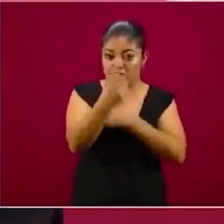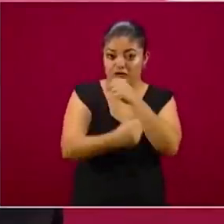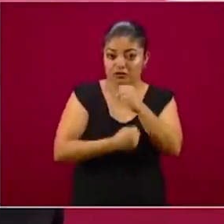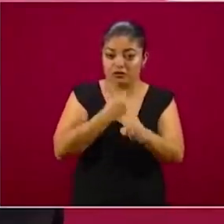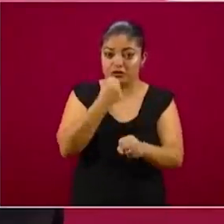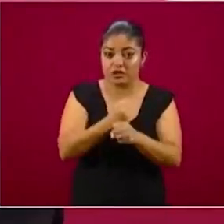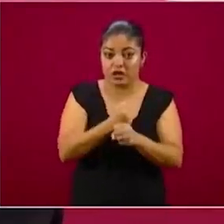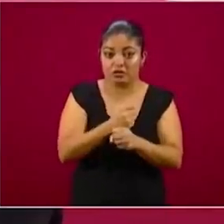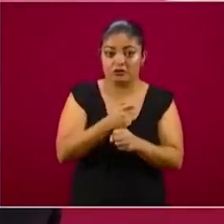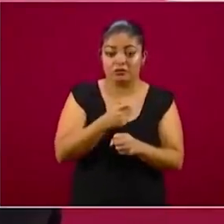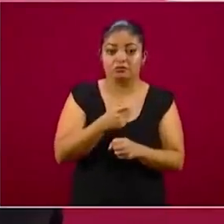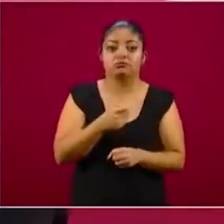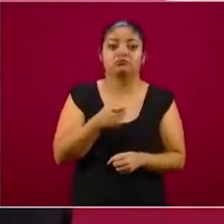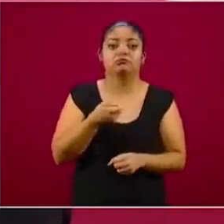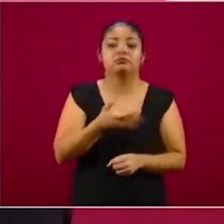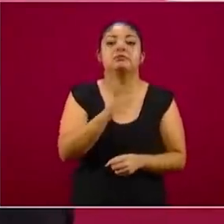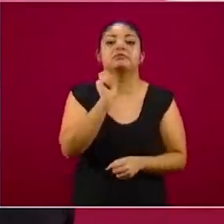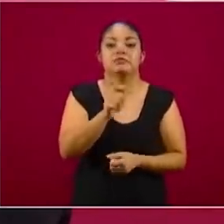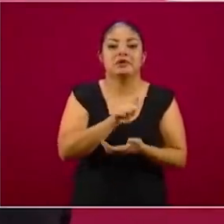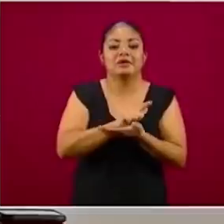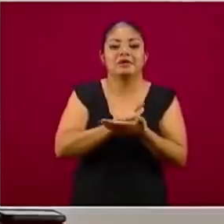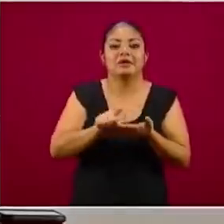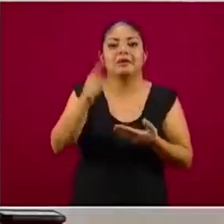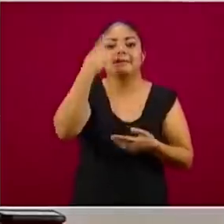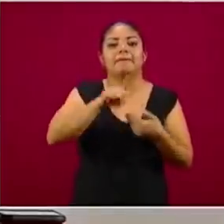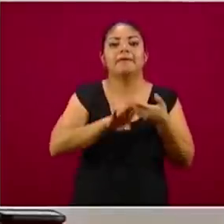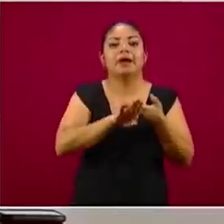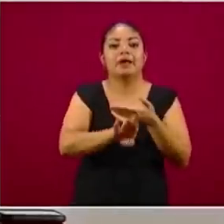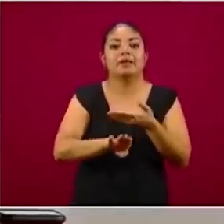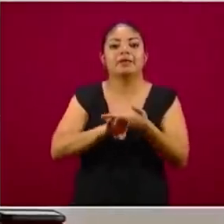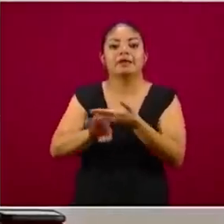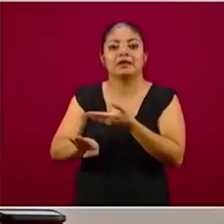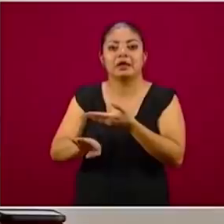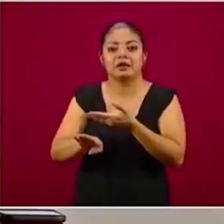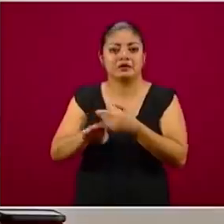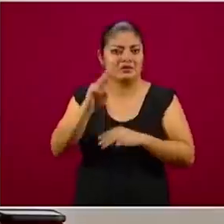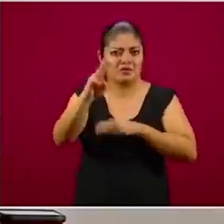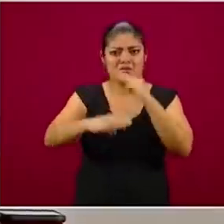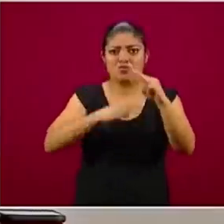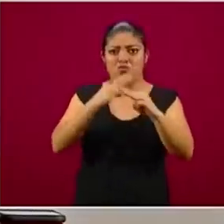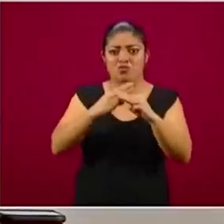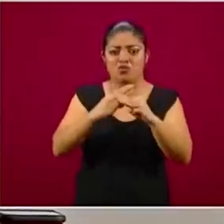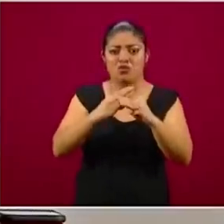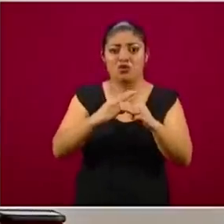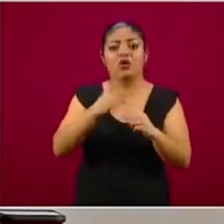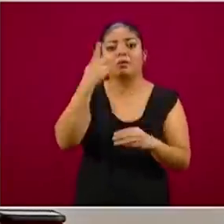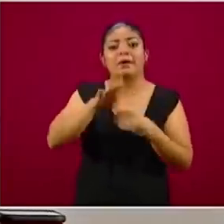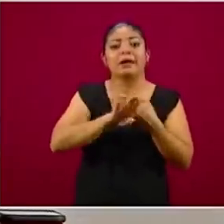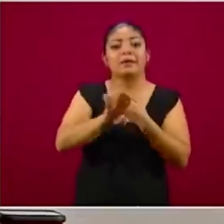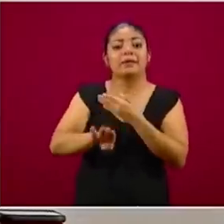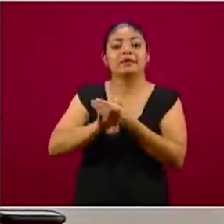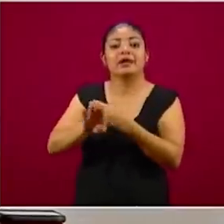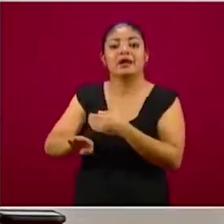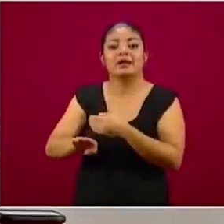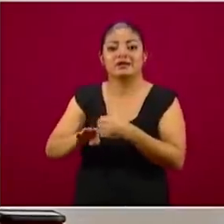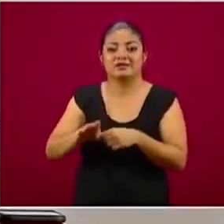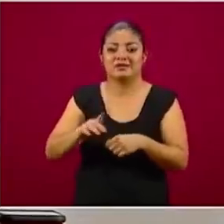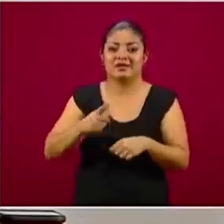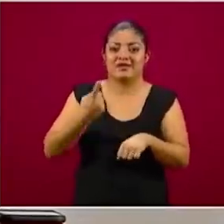se conoce como una medida preventiva universal para la prevención de enfermedades